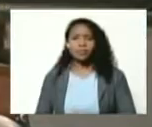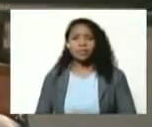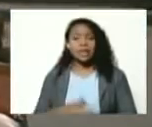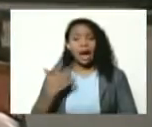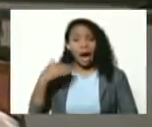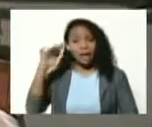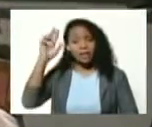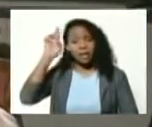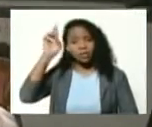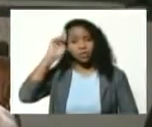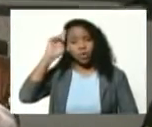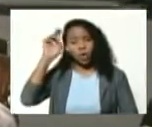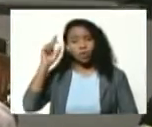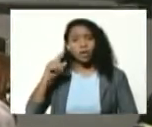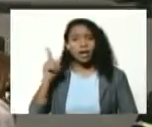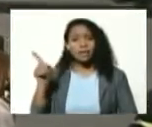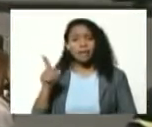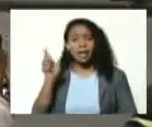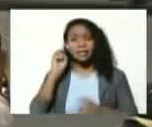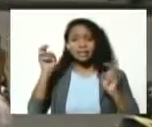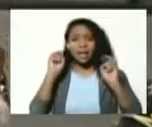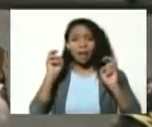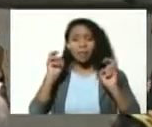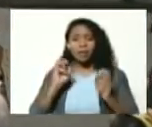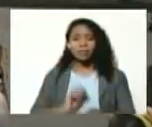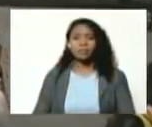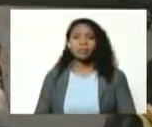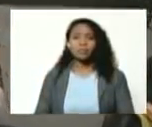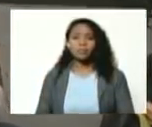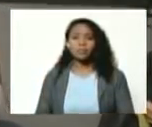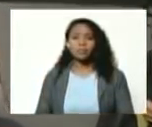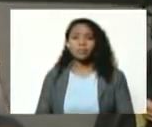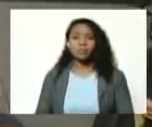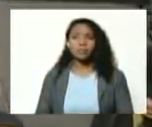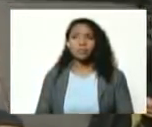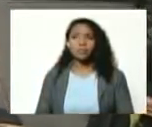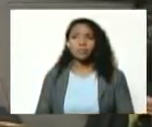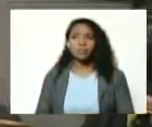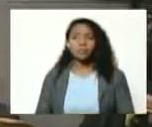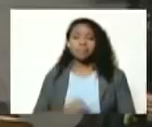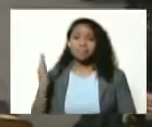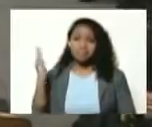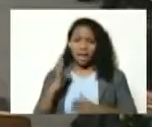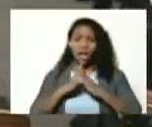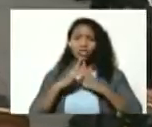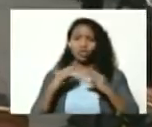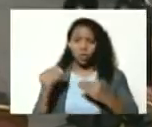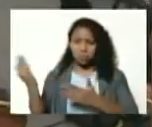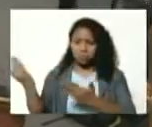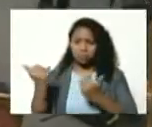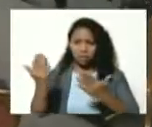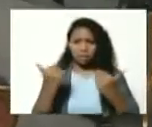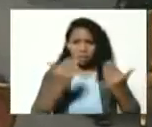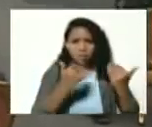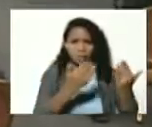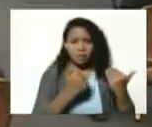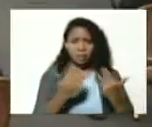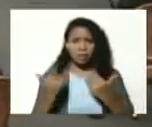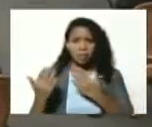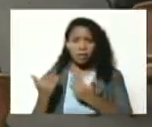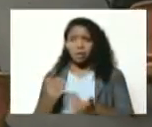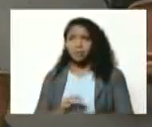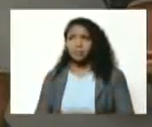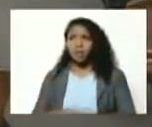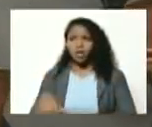razón la crítica al machismo leninismo vengan todas vengan todas mira ¿dónde está